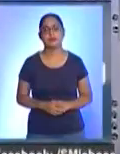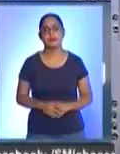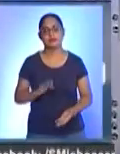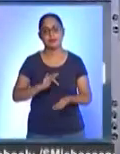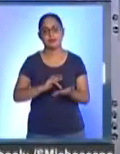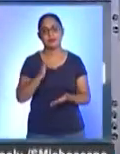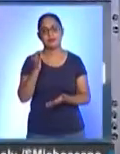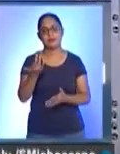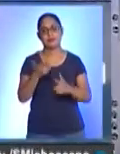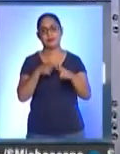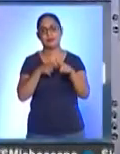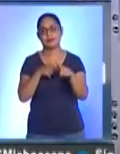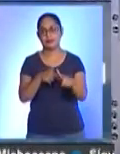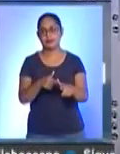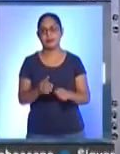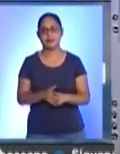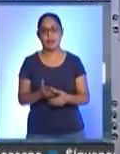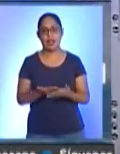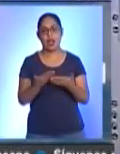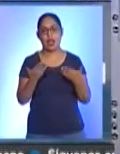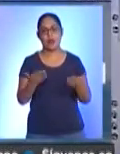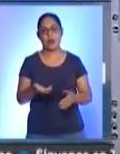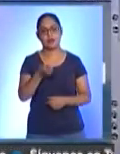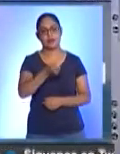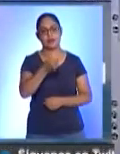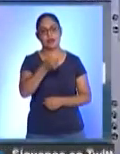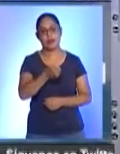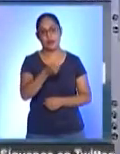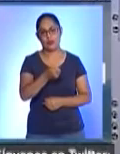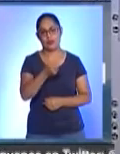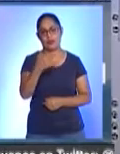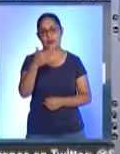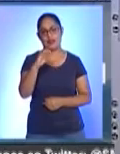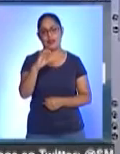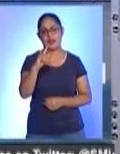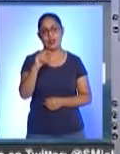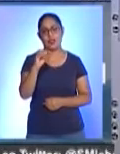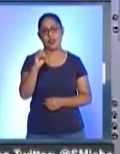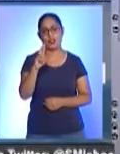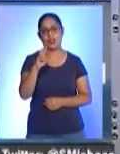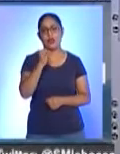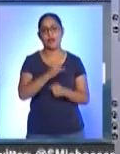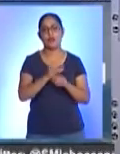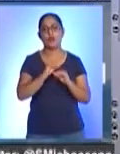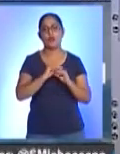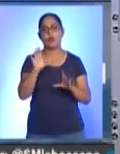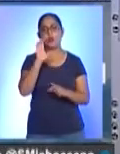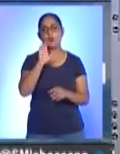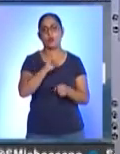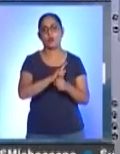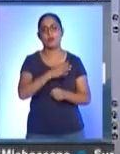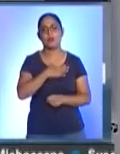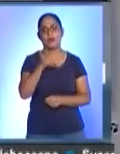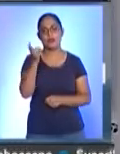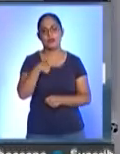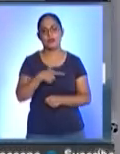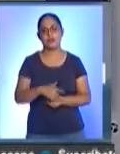Gracias por continuar con nosotros. Es momento de saludar en este estudio Héctor Mondragón con toda la información de la cultura. Héctor, buena noche.